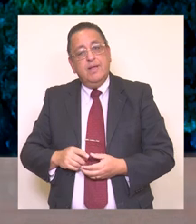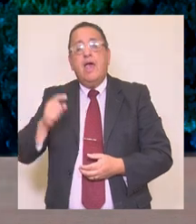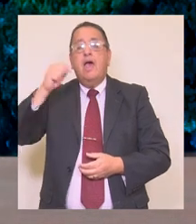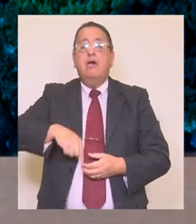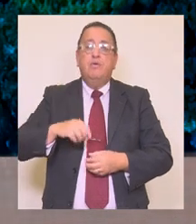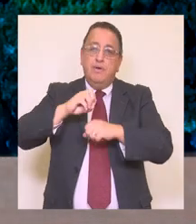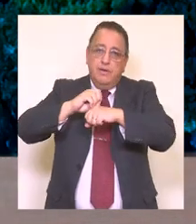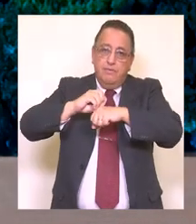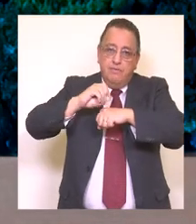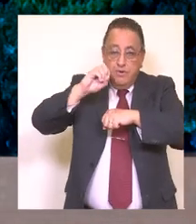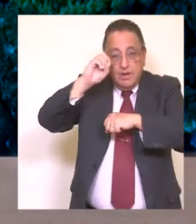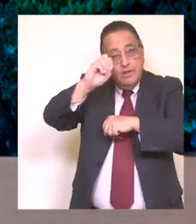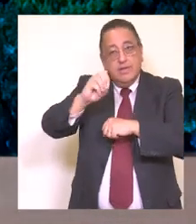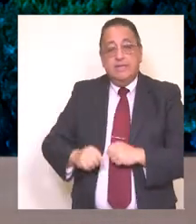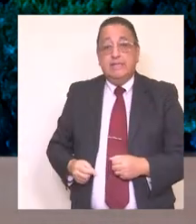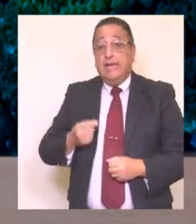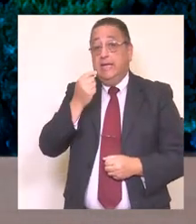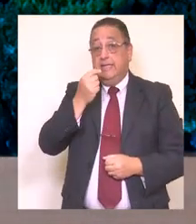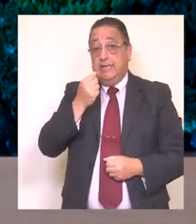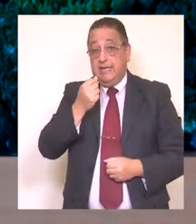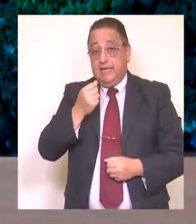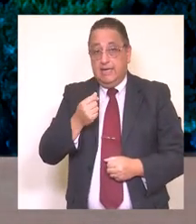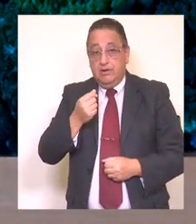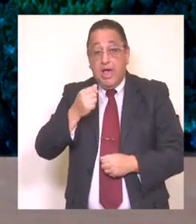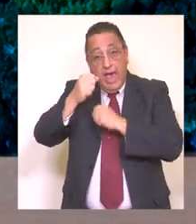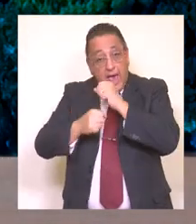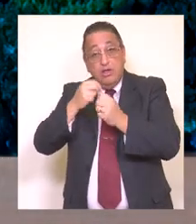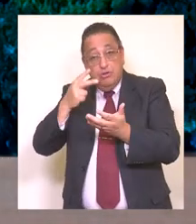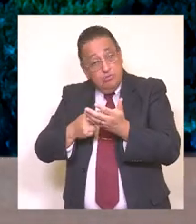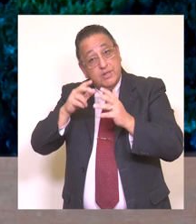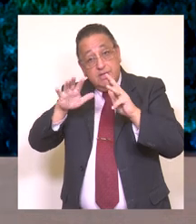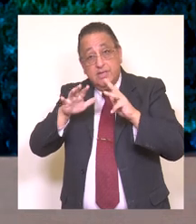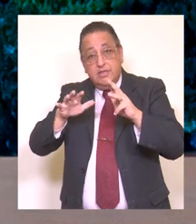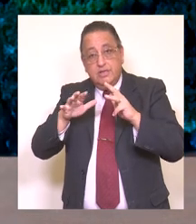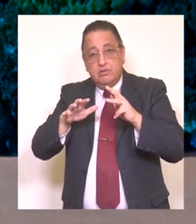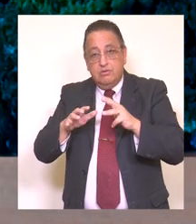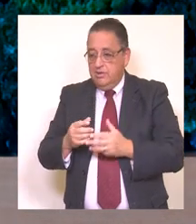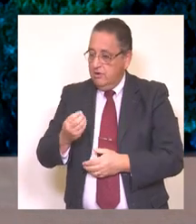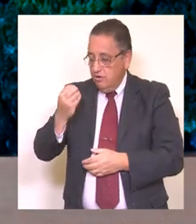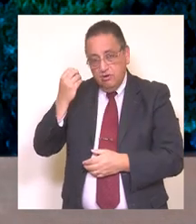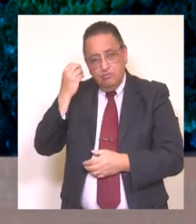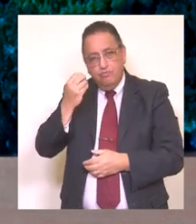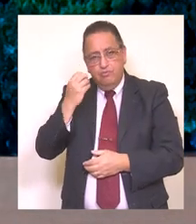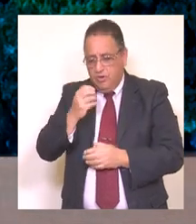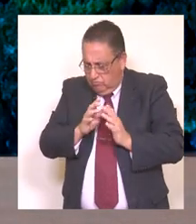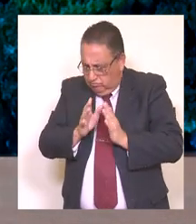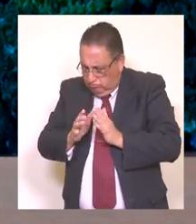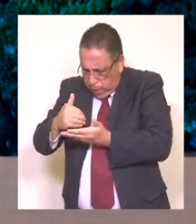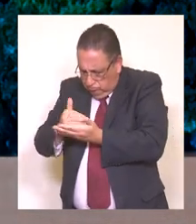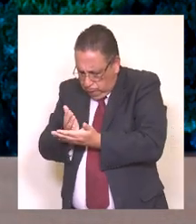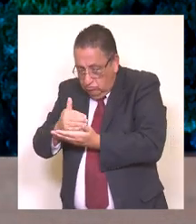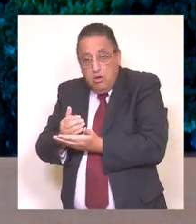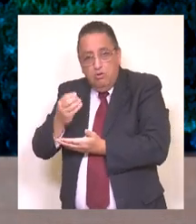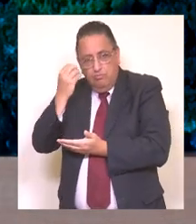Durante el 2019 tuvimos una muy buena administración de nuestros recursos. Nuestro presupuesto durante el